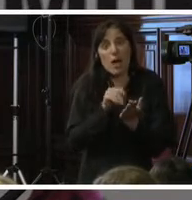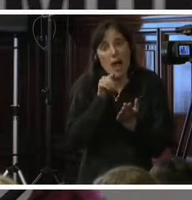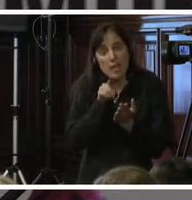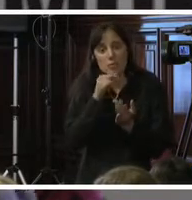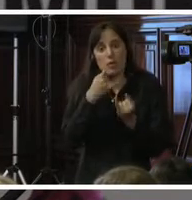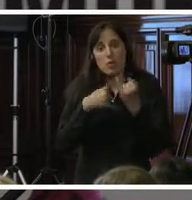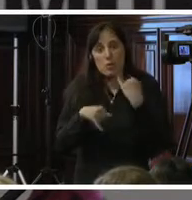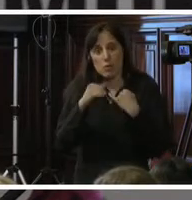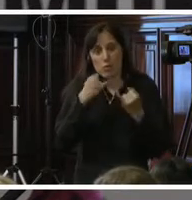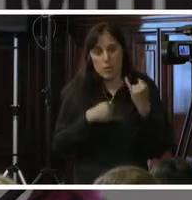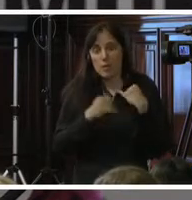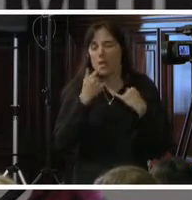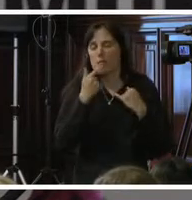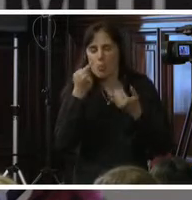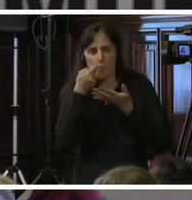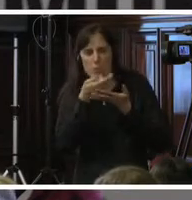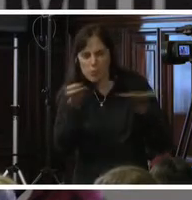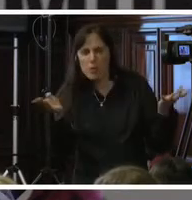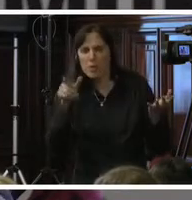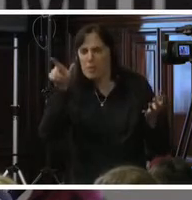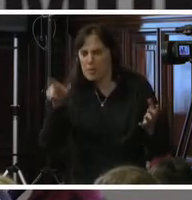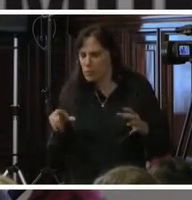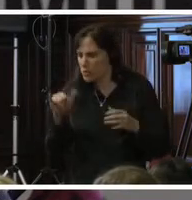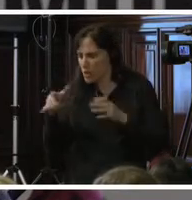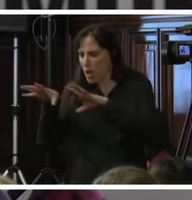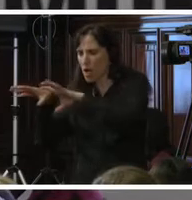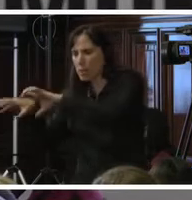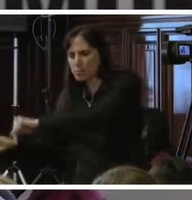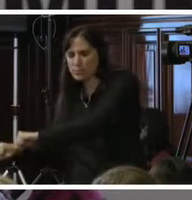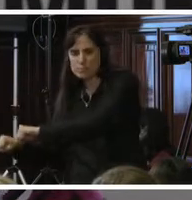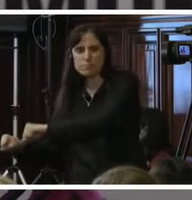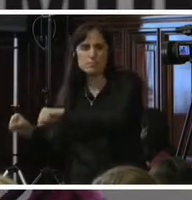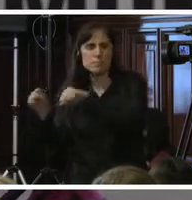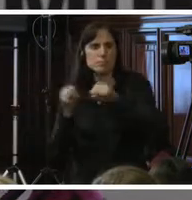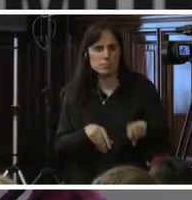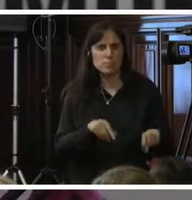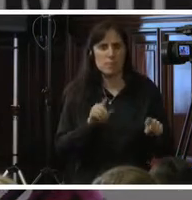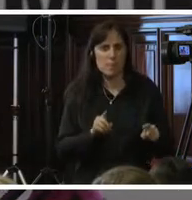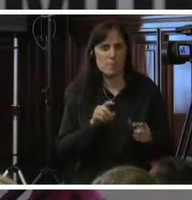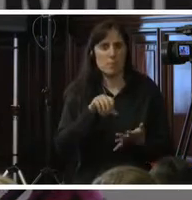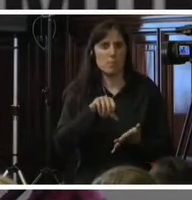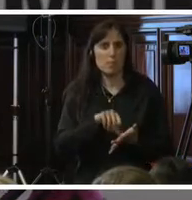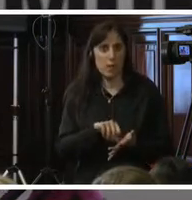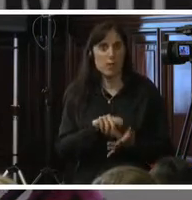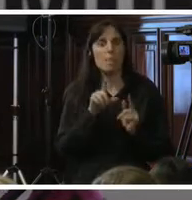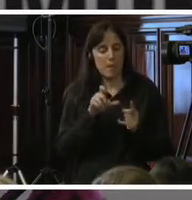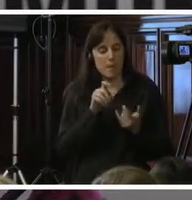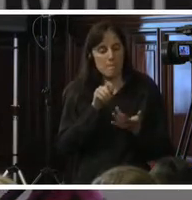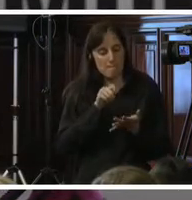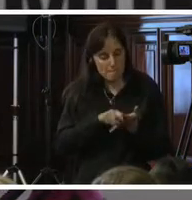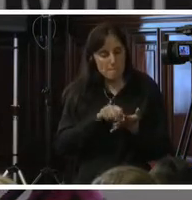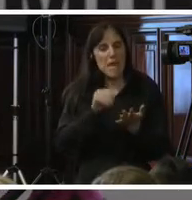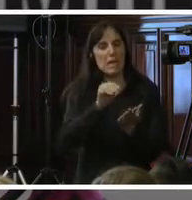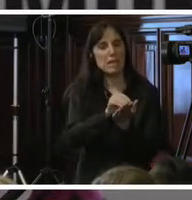datos cuando se demuestra que una persona está siendo sujeto de trata. Y debemos